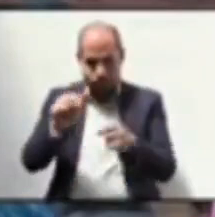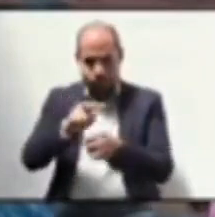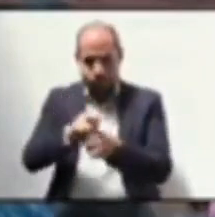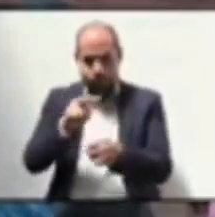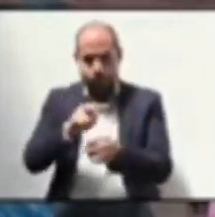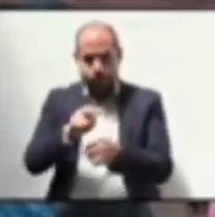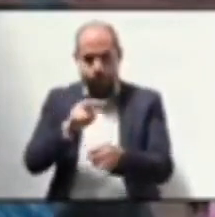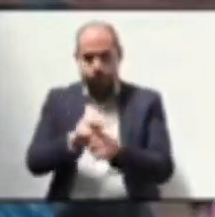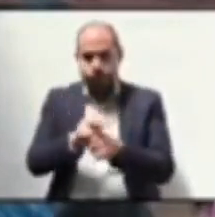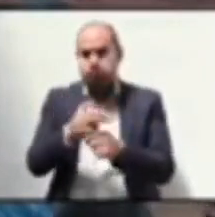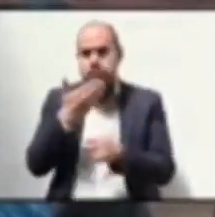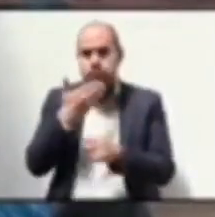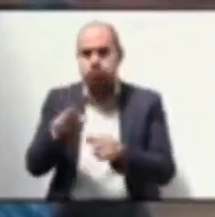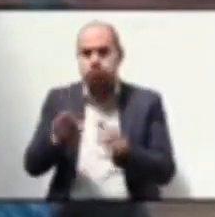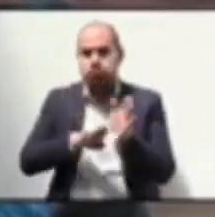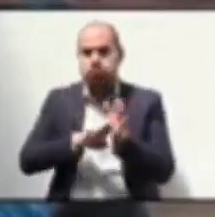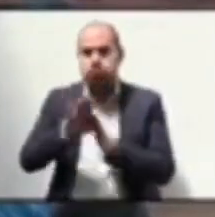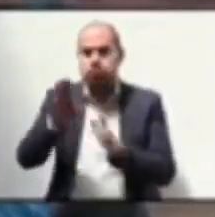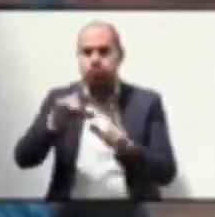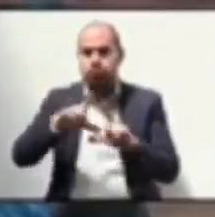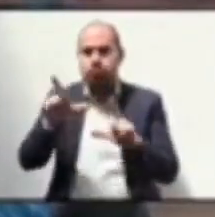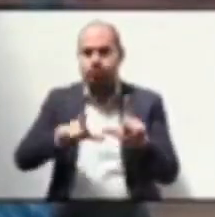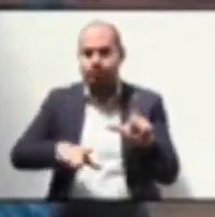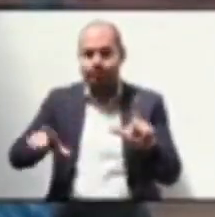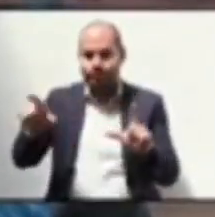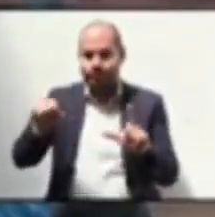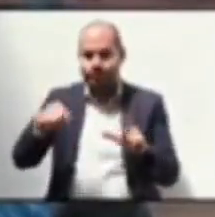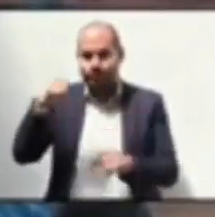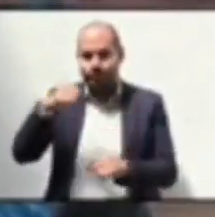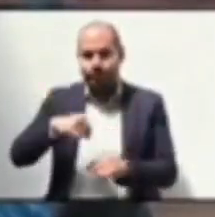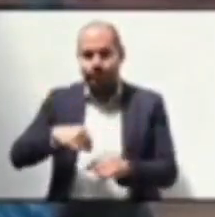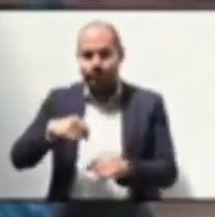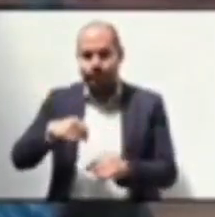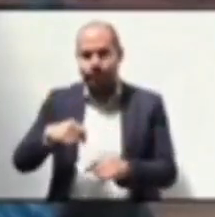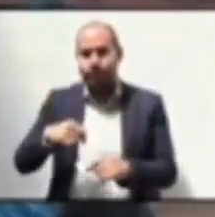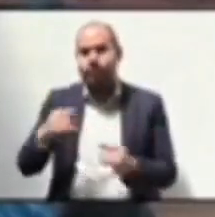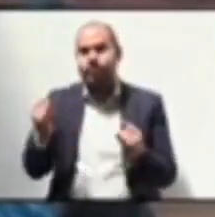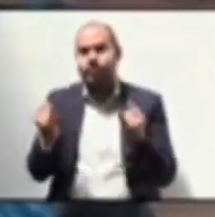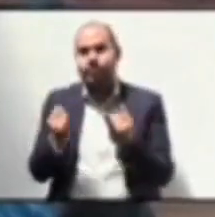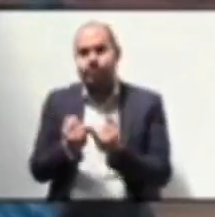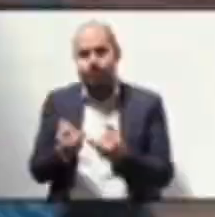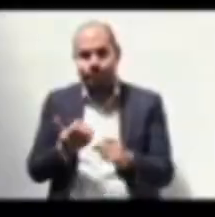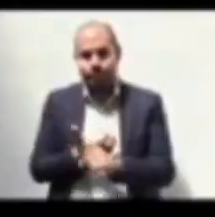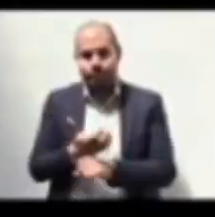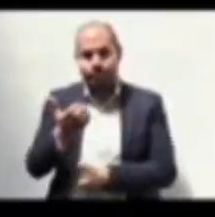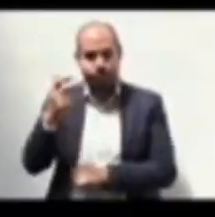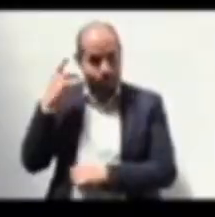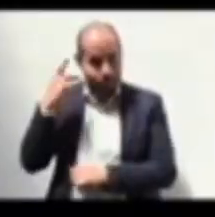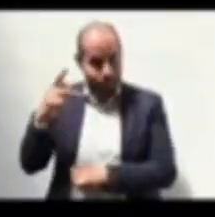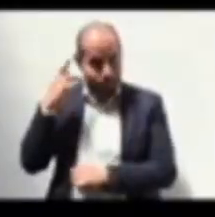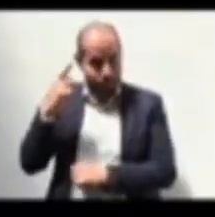todo por el bien y prosperidad de la nación y de esta entidad federativa.